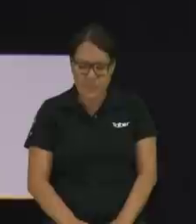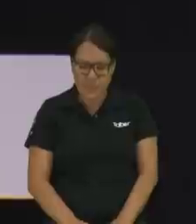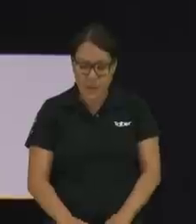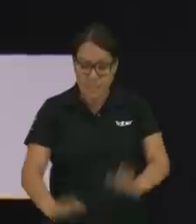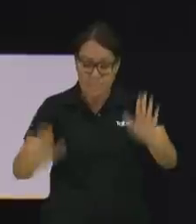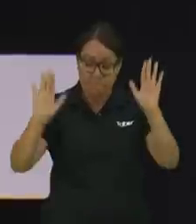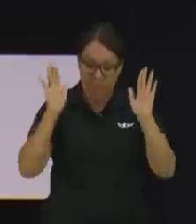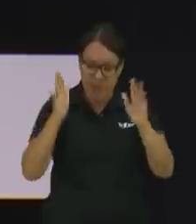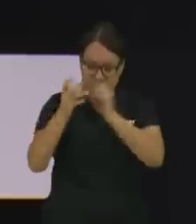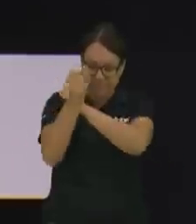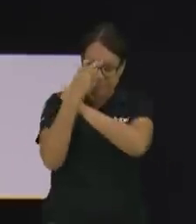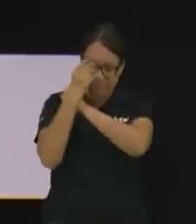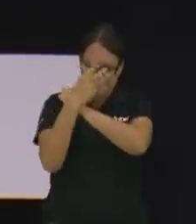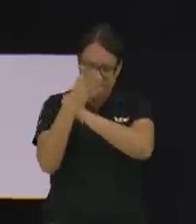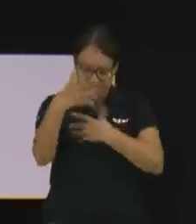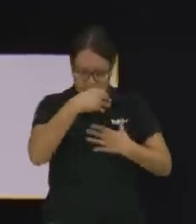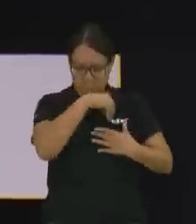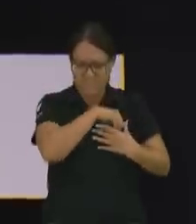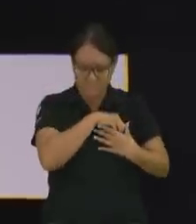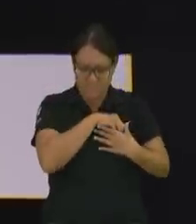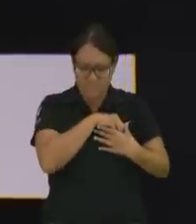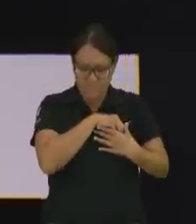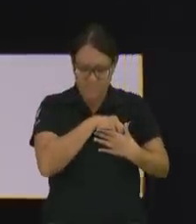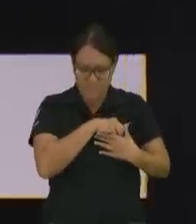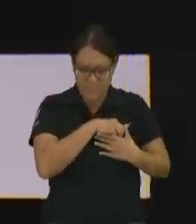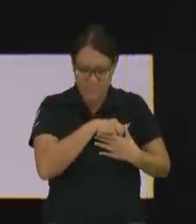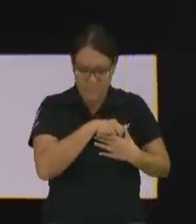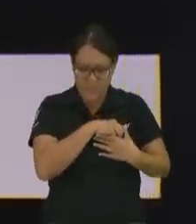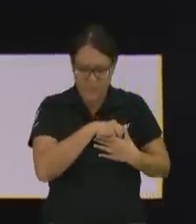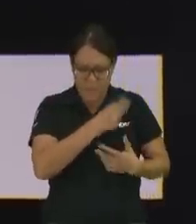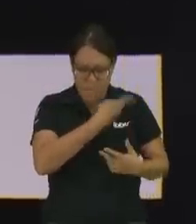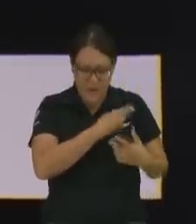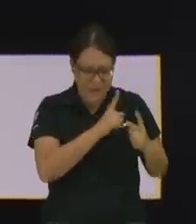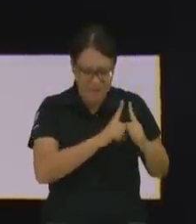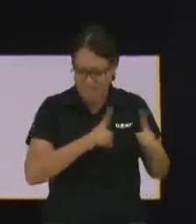escucha el consejo el que guarda su alma se alejará de ellos